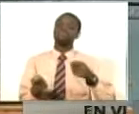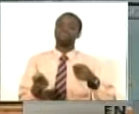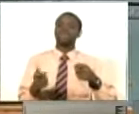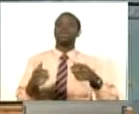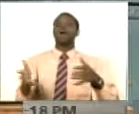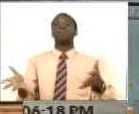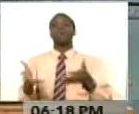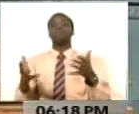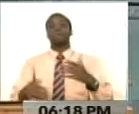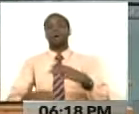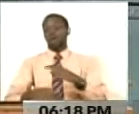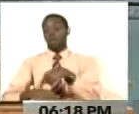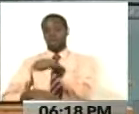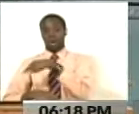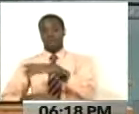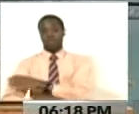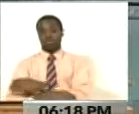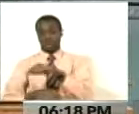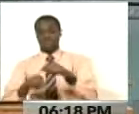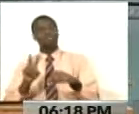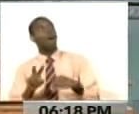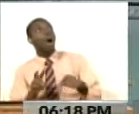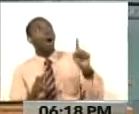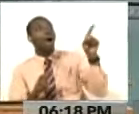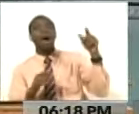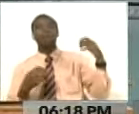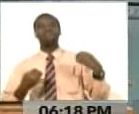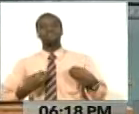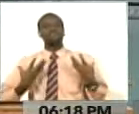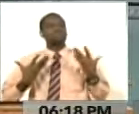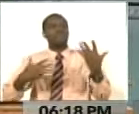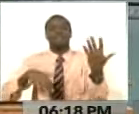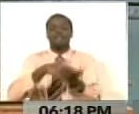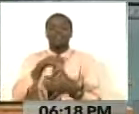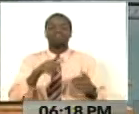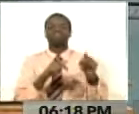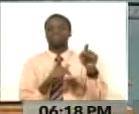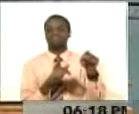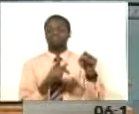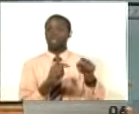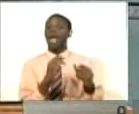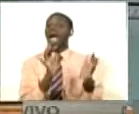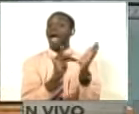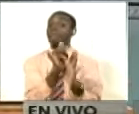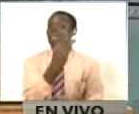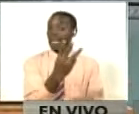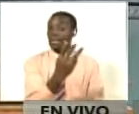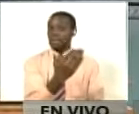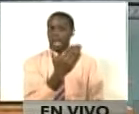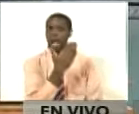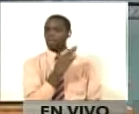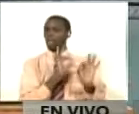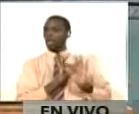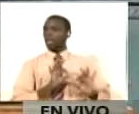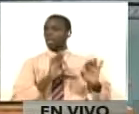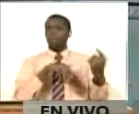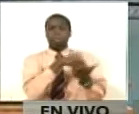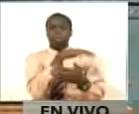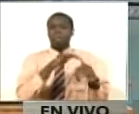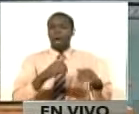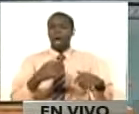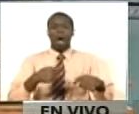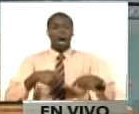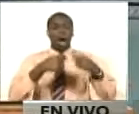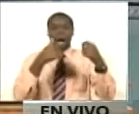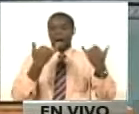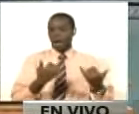a los factores extremos opositores en Venezuela. Previamente, al 3 de abril, no habían ocurrido los graves hechos de violencia que